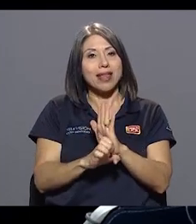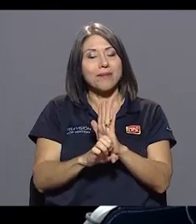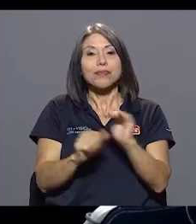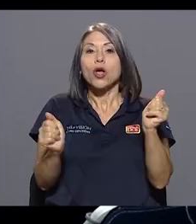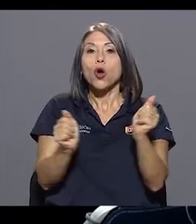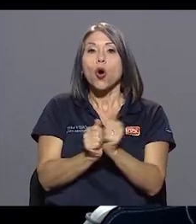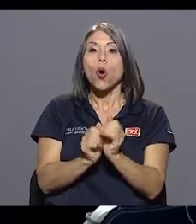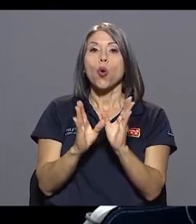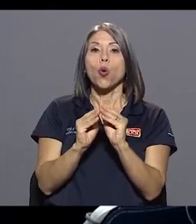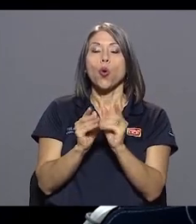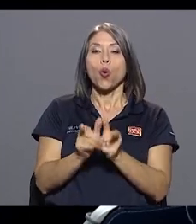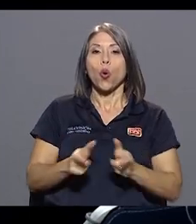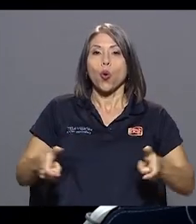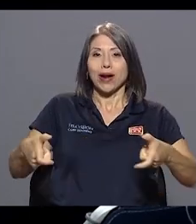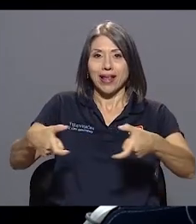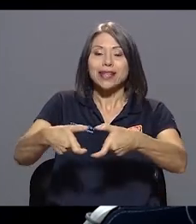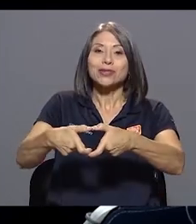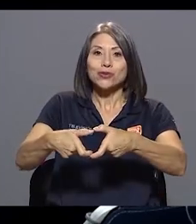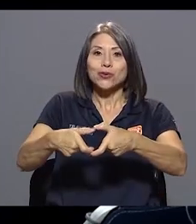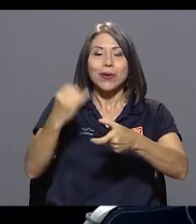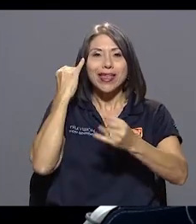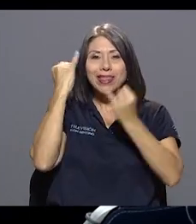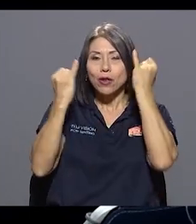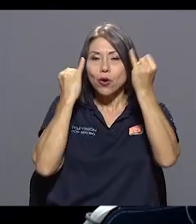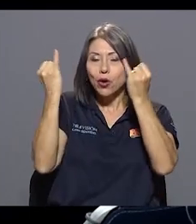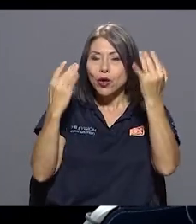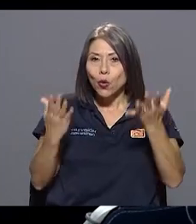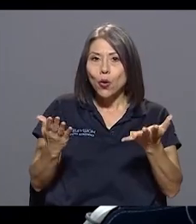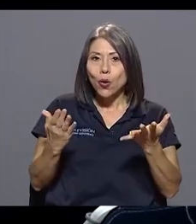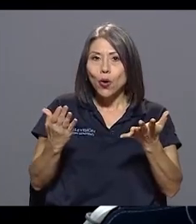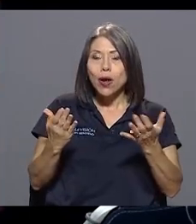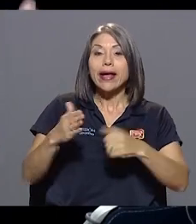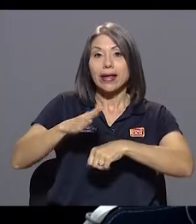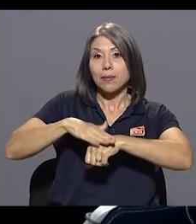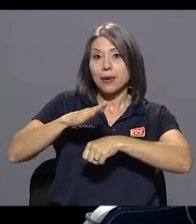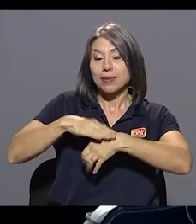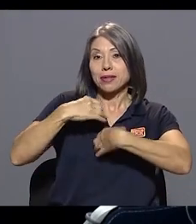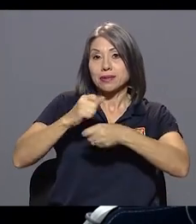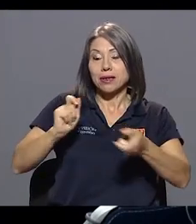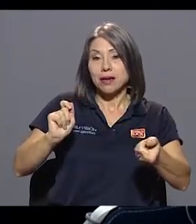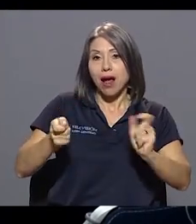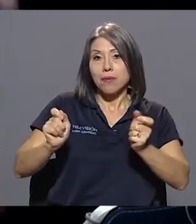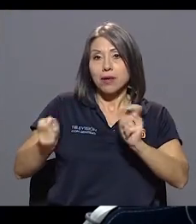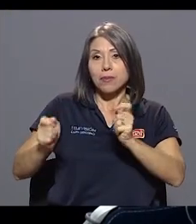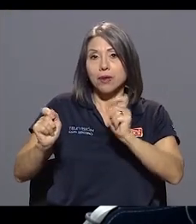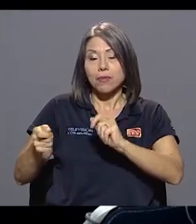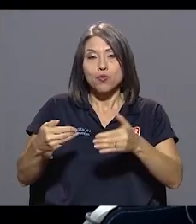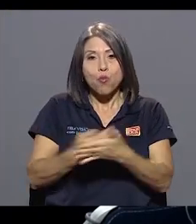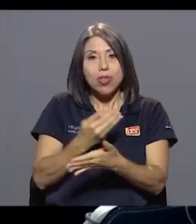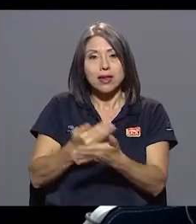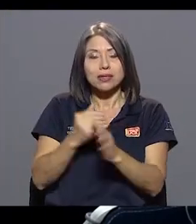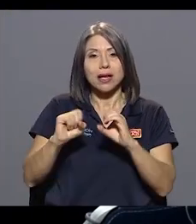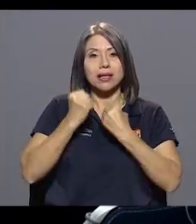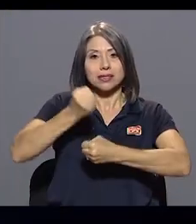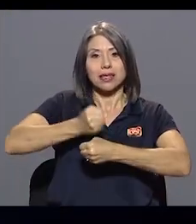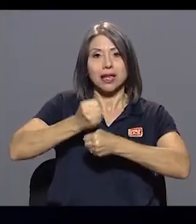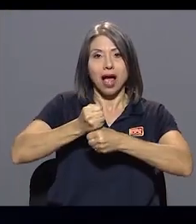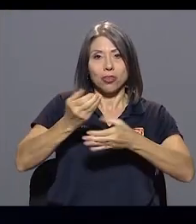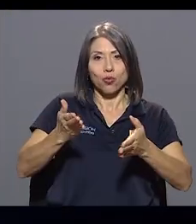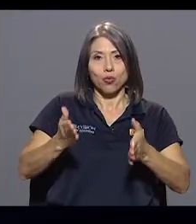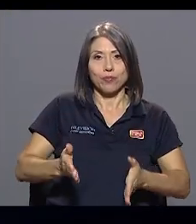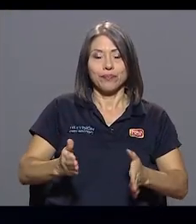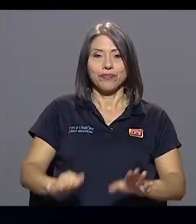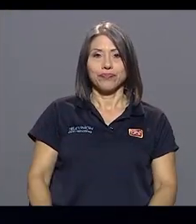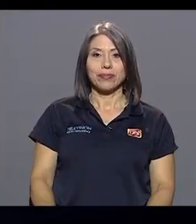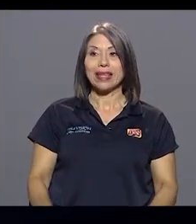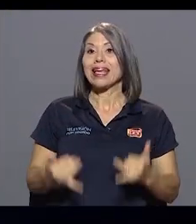ideológico que nos permita hacer esos cambios para modernizar el sindicato. Me quiero quedar con